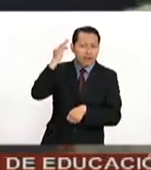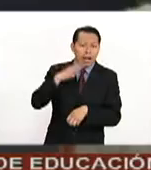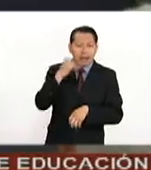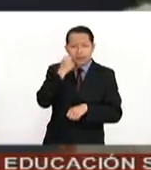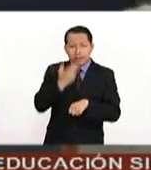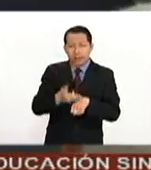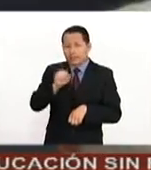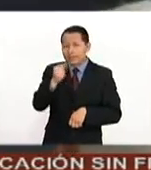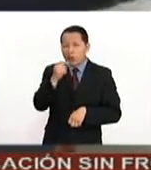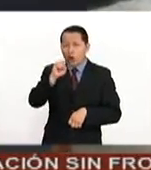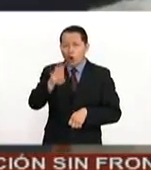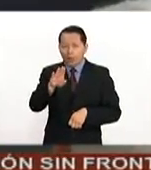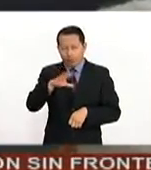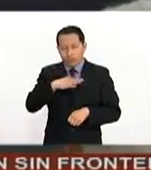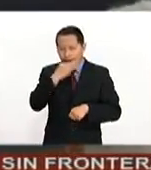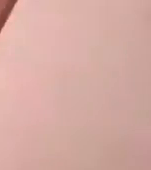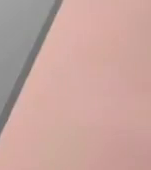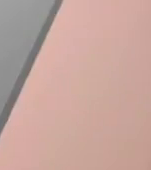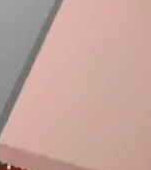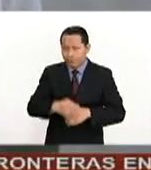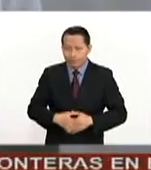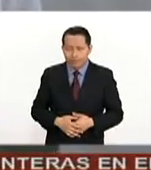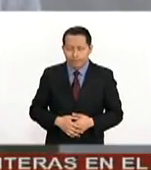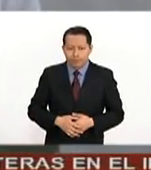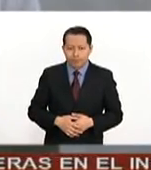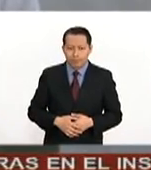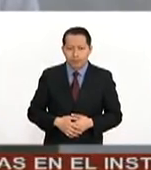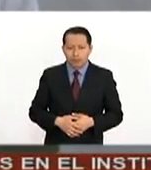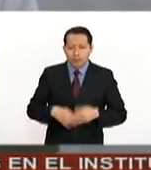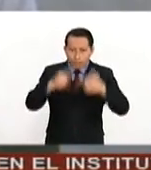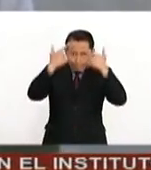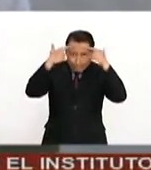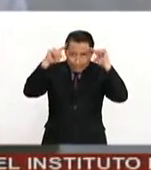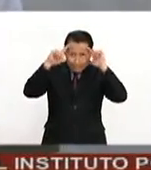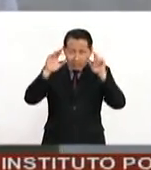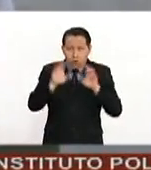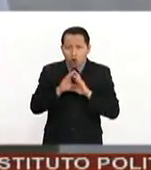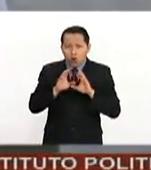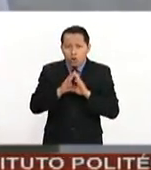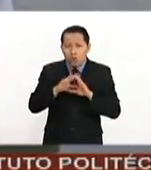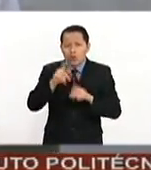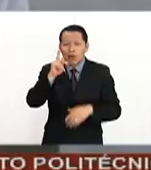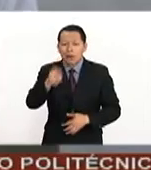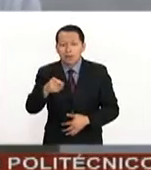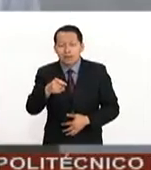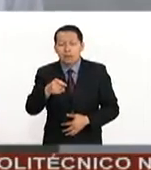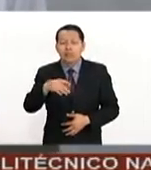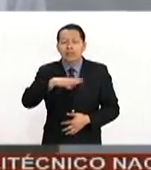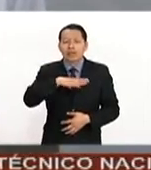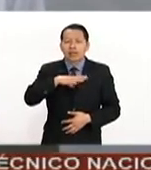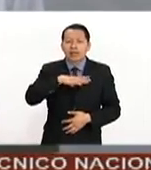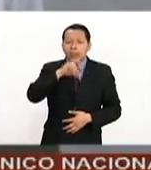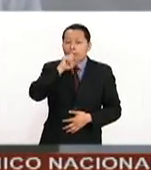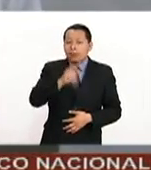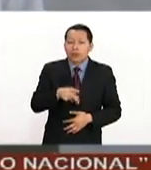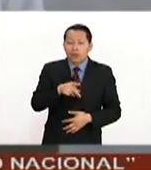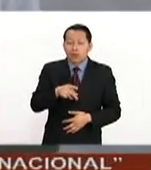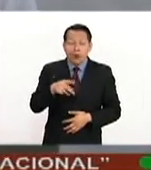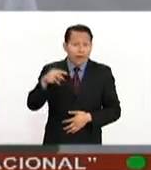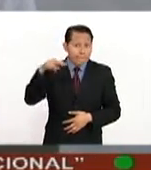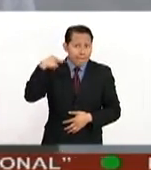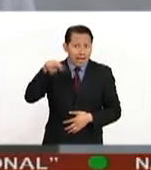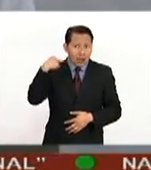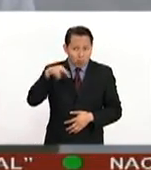secretario de Gobernación, Miguel Ángel Osorio Chong. La Marina Armada no habrá de salir del puerto de